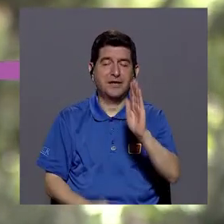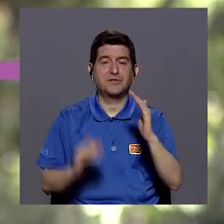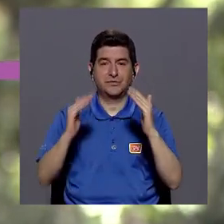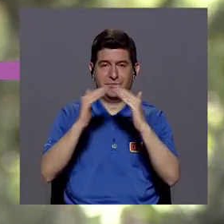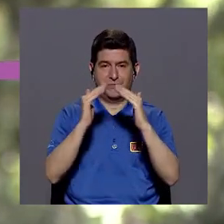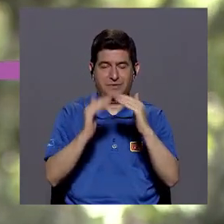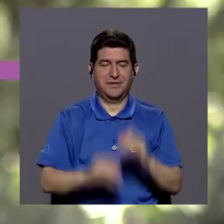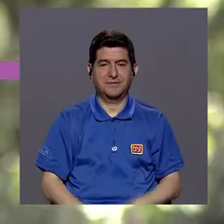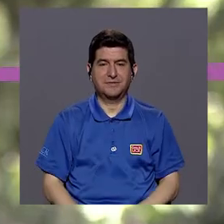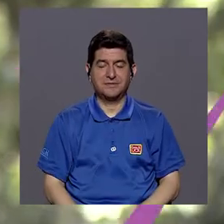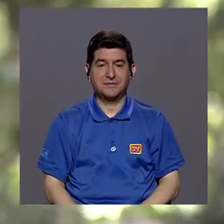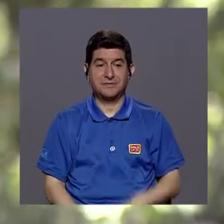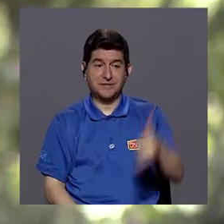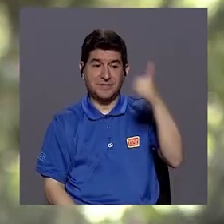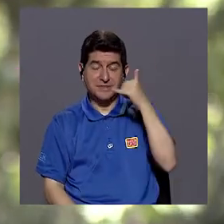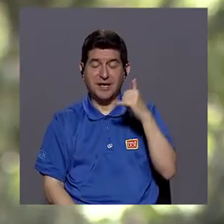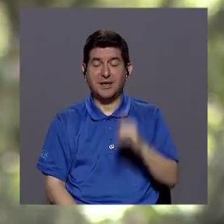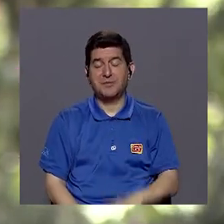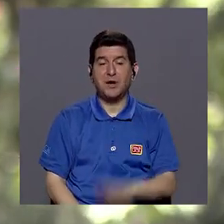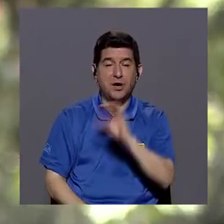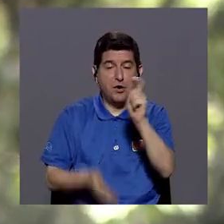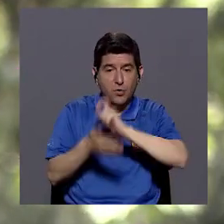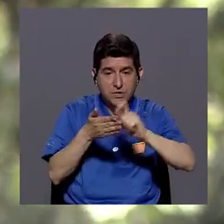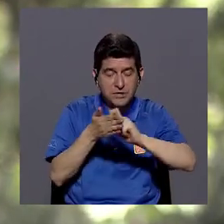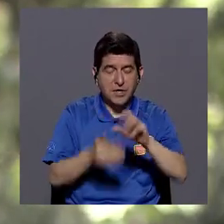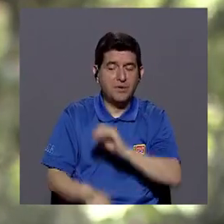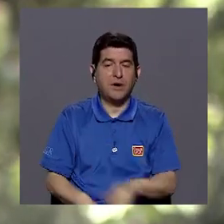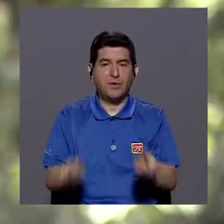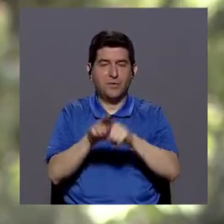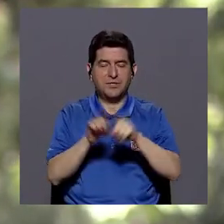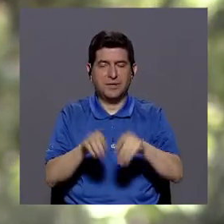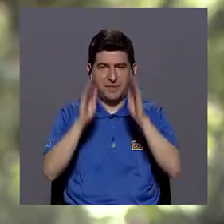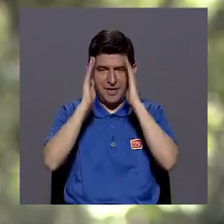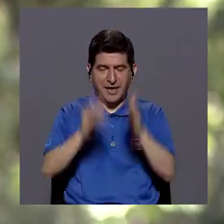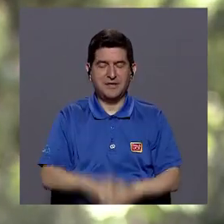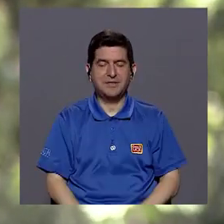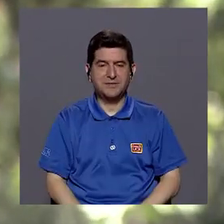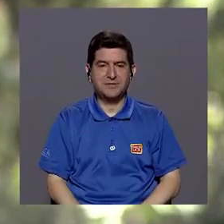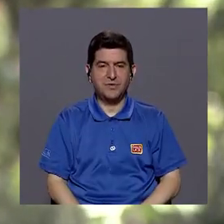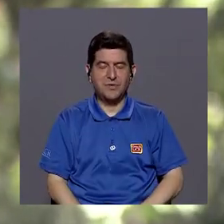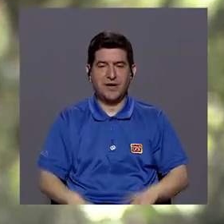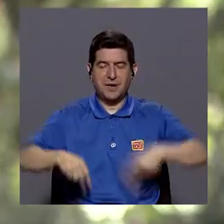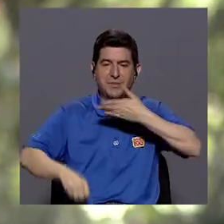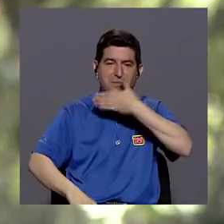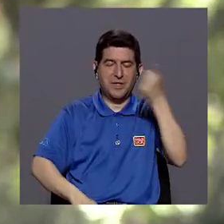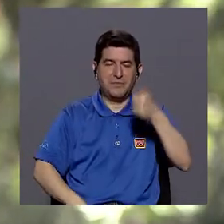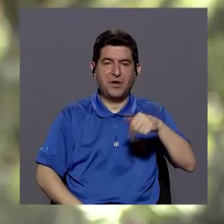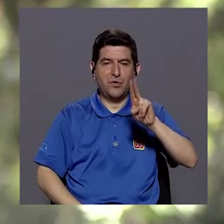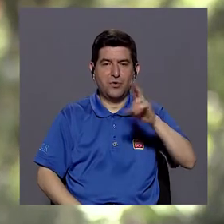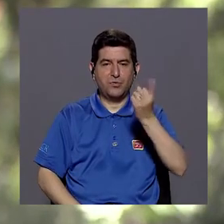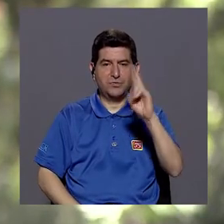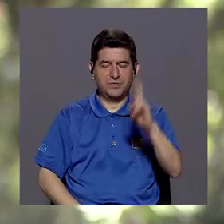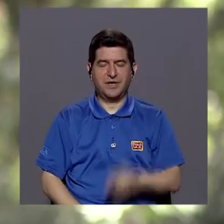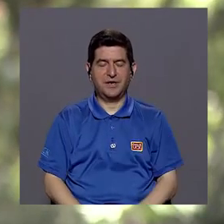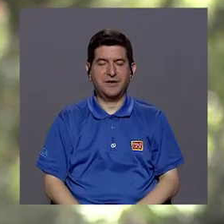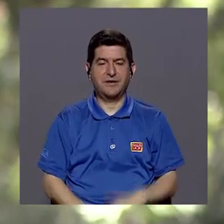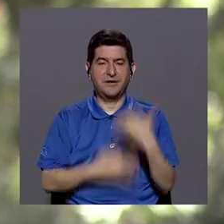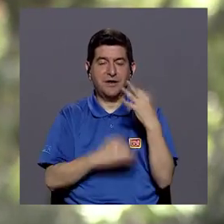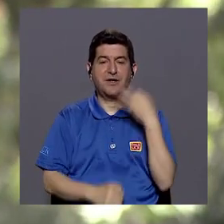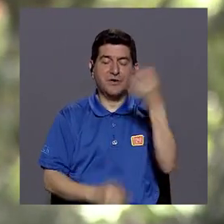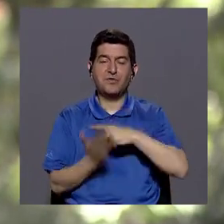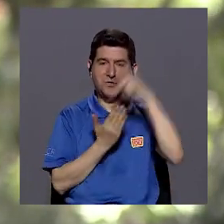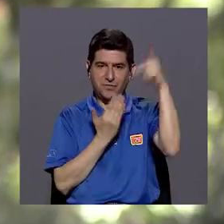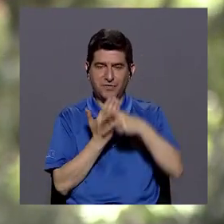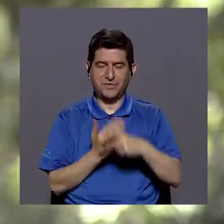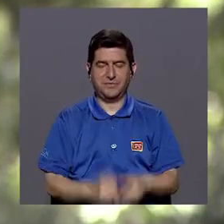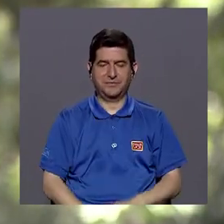allá en sus hogares. Llámenos o escríbanos o síganos en Vivir Mejor, canal UCR. Les esperamos en nuestro